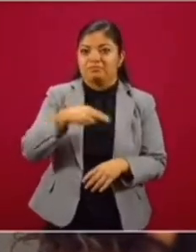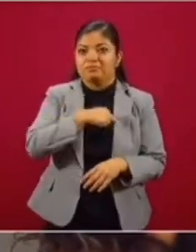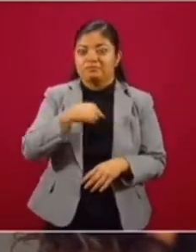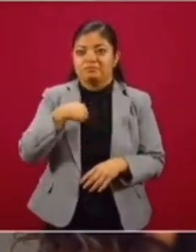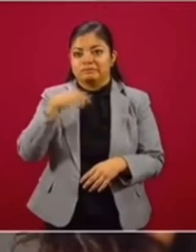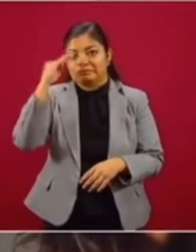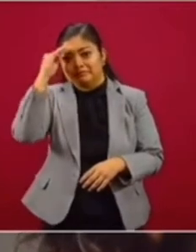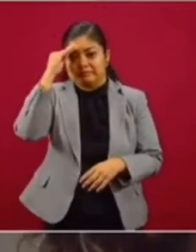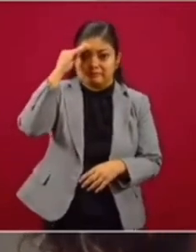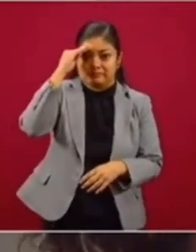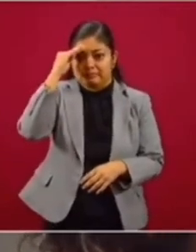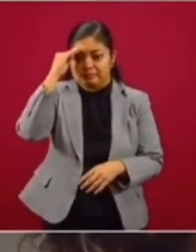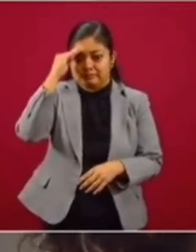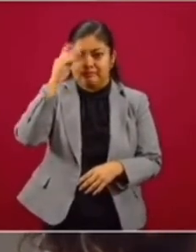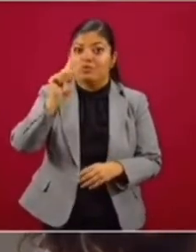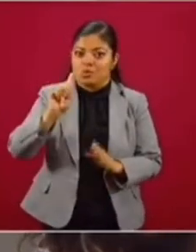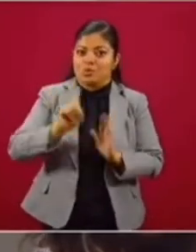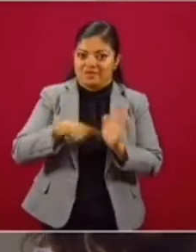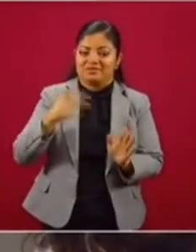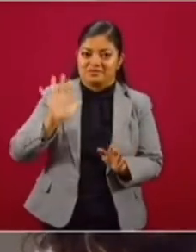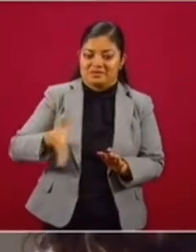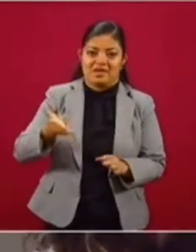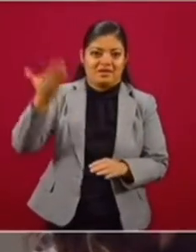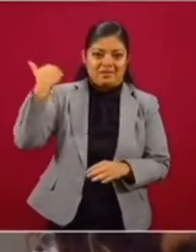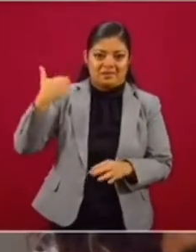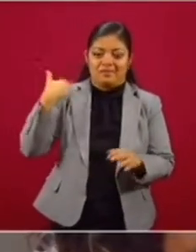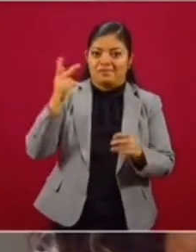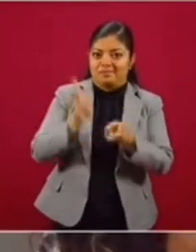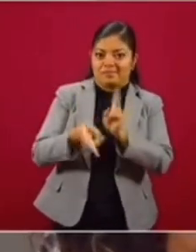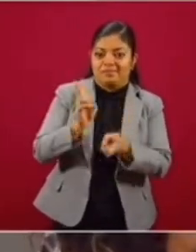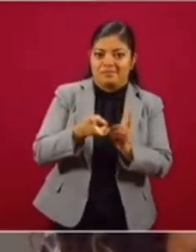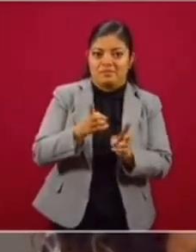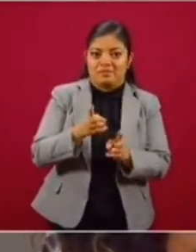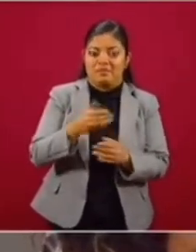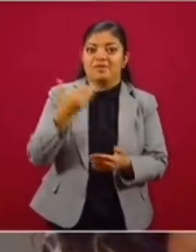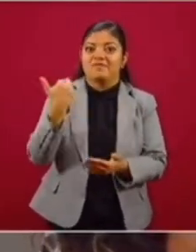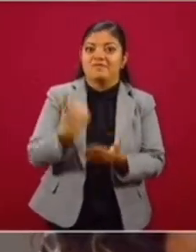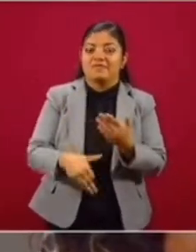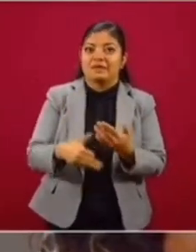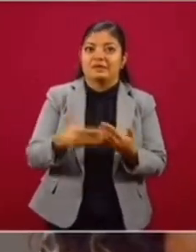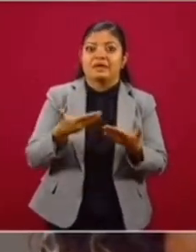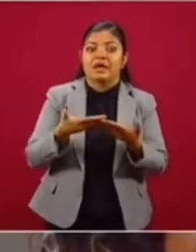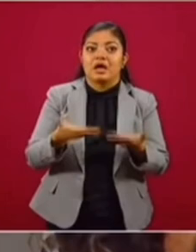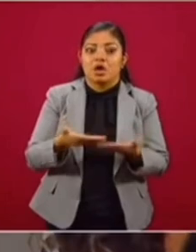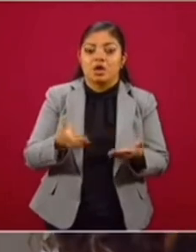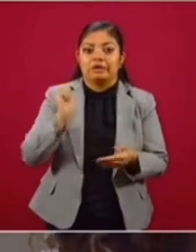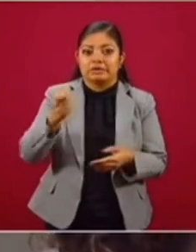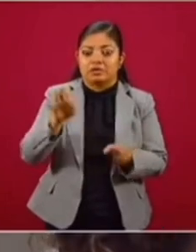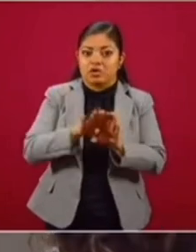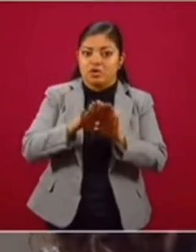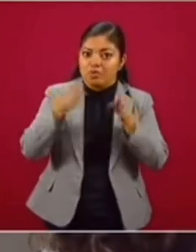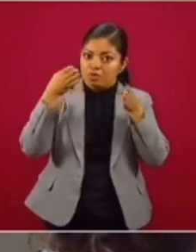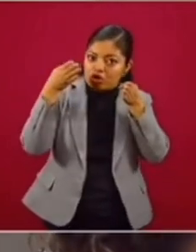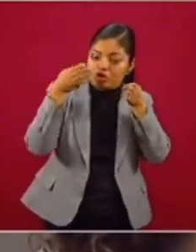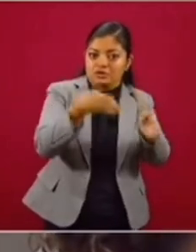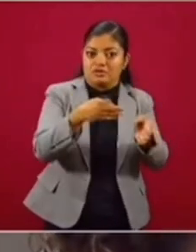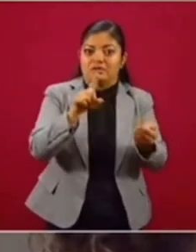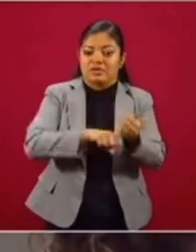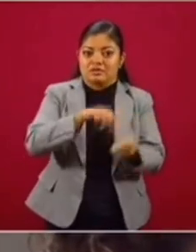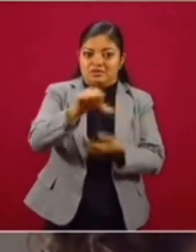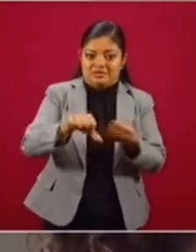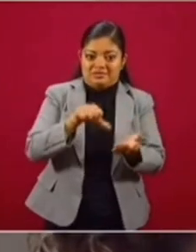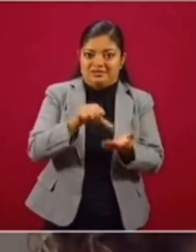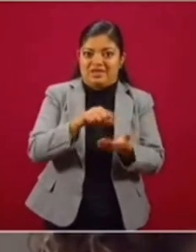pensar, ya una vez platicamos de eso aquí, del momento de concentración de la pandemia en que afecta a los grandes centros